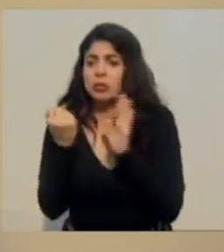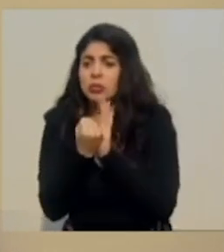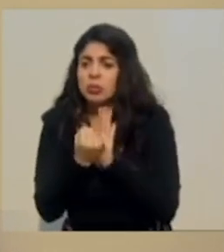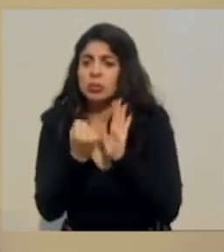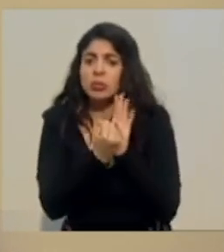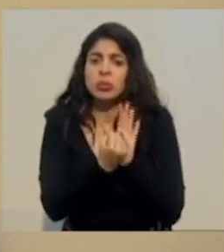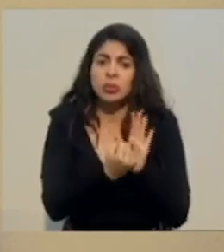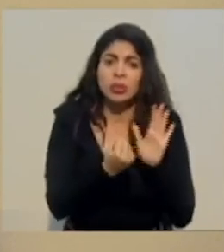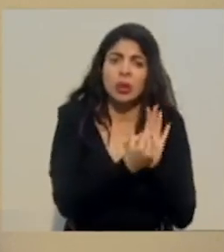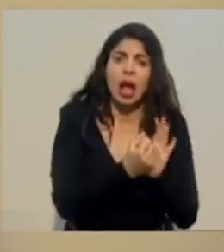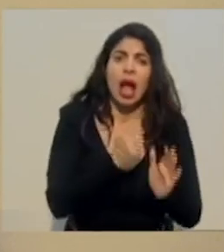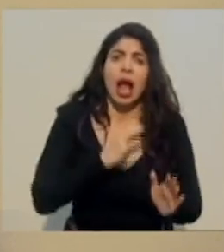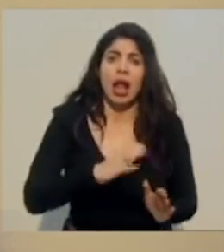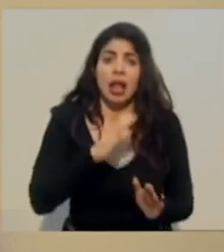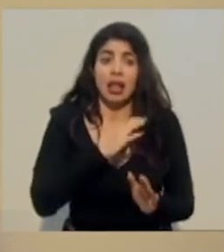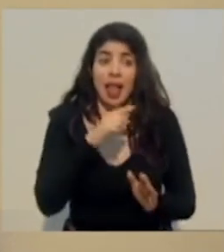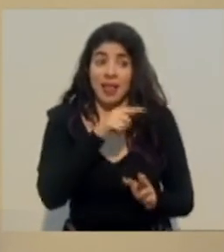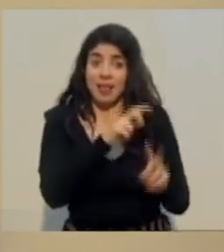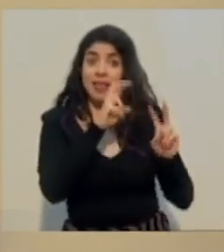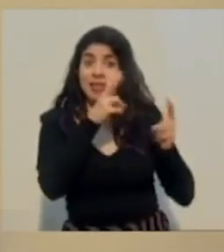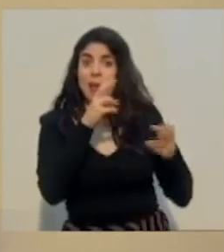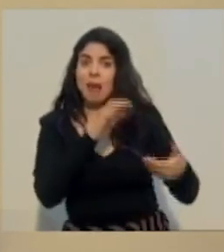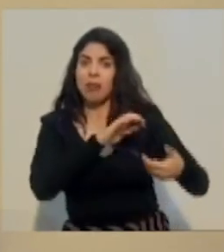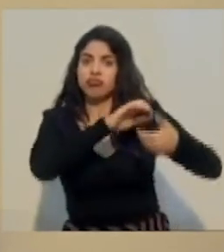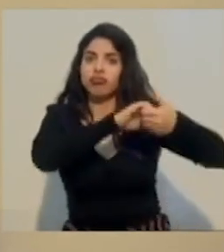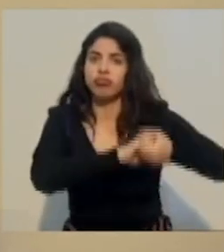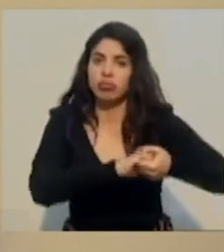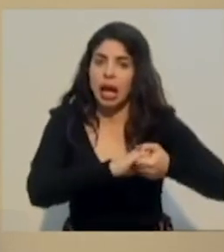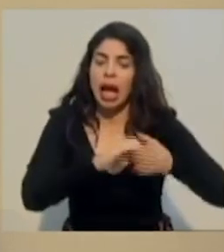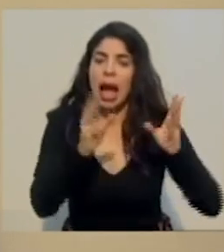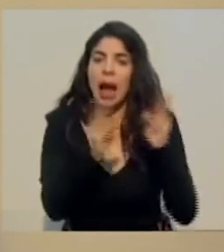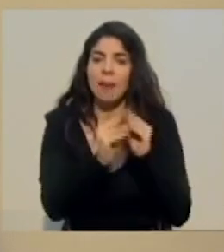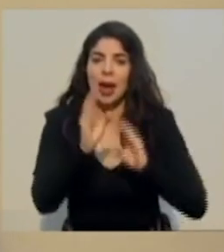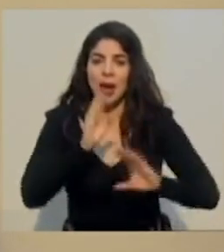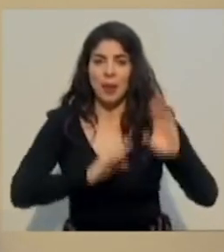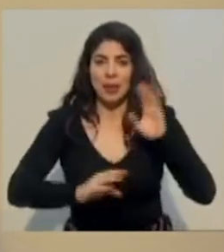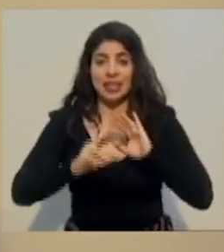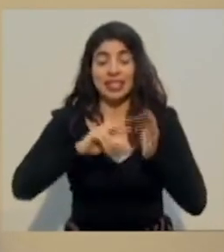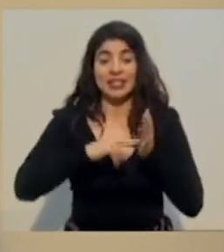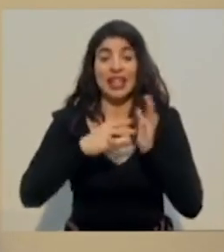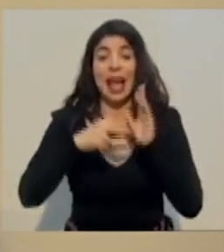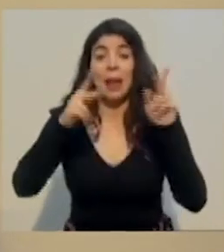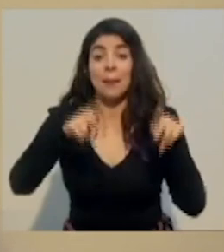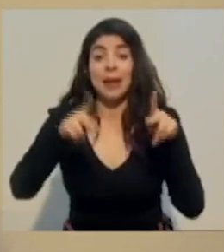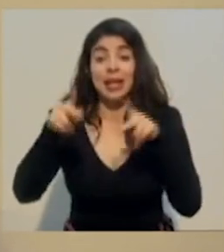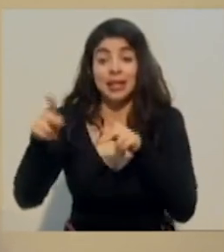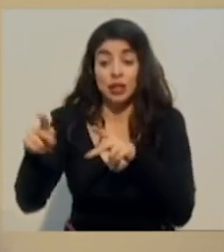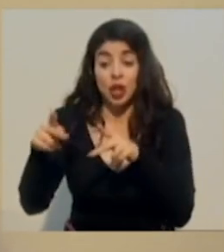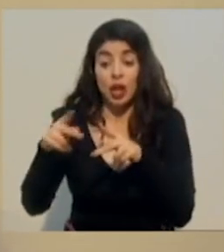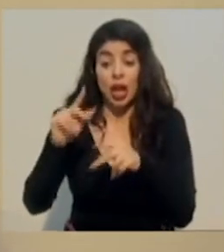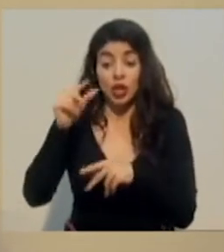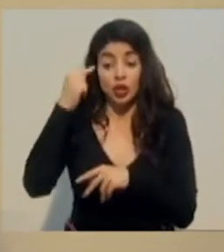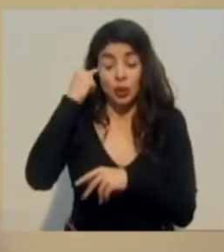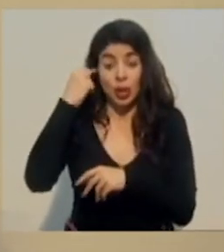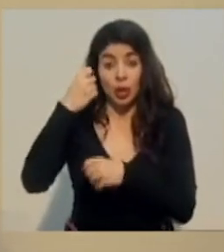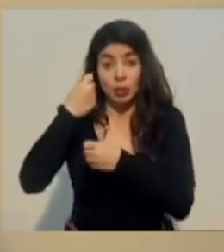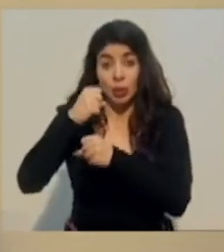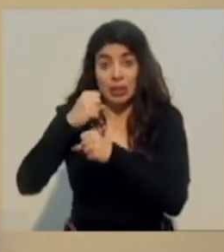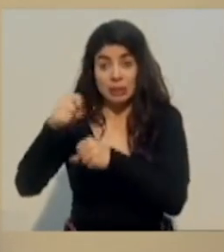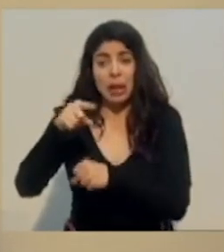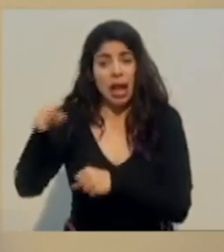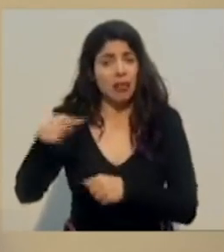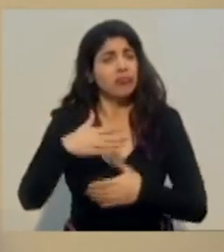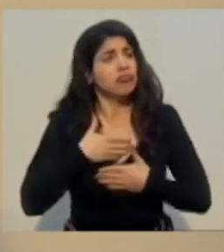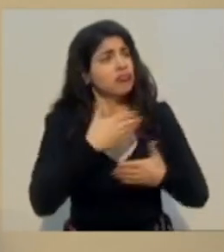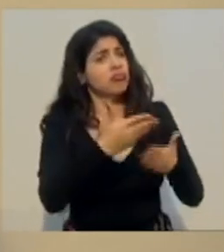ha sido un tema que nos vamos a dar la mano con las cámaras de comercio. decir, la gente de los gobiernos locales están a disposición.